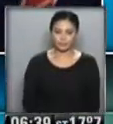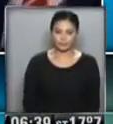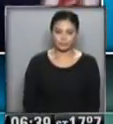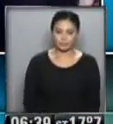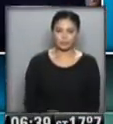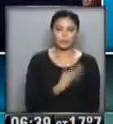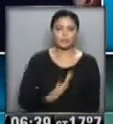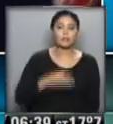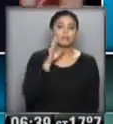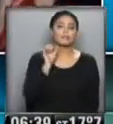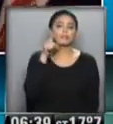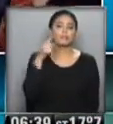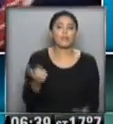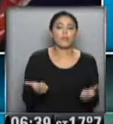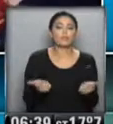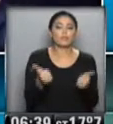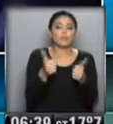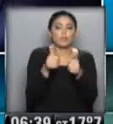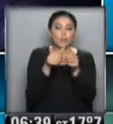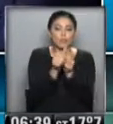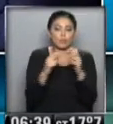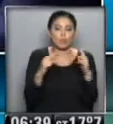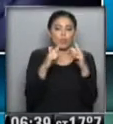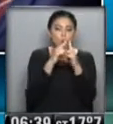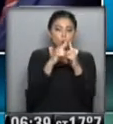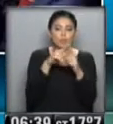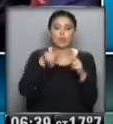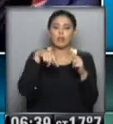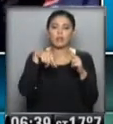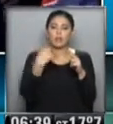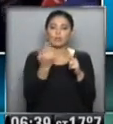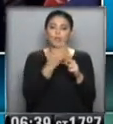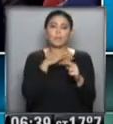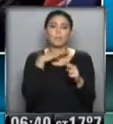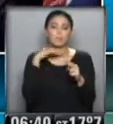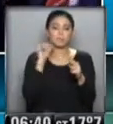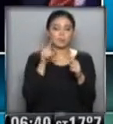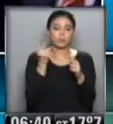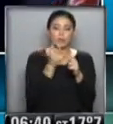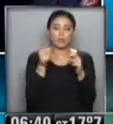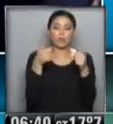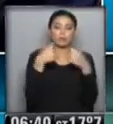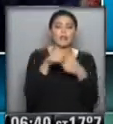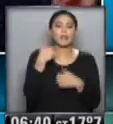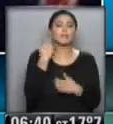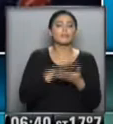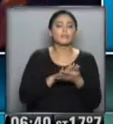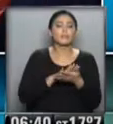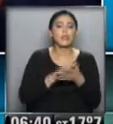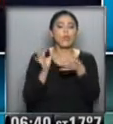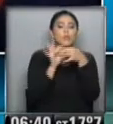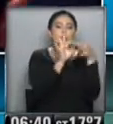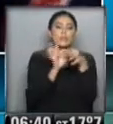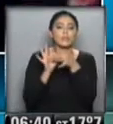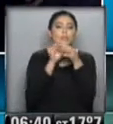Obama se reunió con Peña Nieto... ...el presidente norteamericano y su par de México... ...ratificaron la cooperación bilateral... ...para